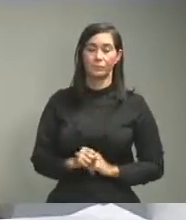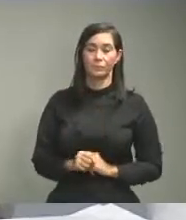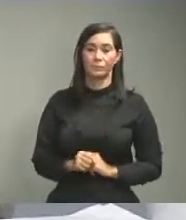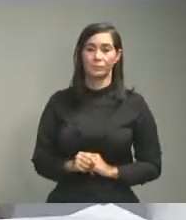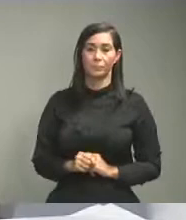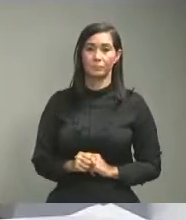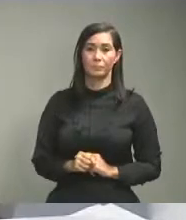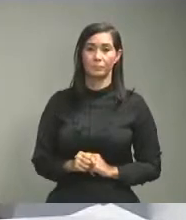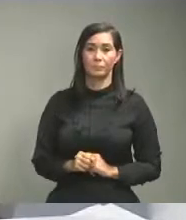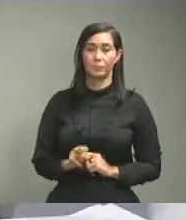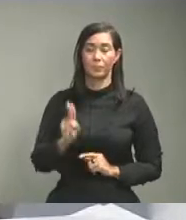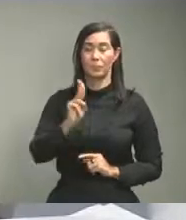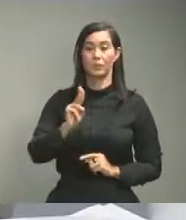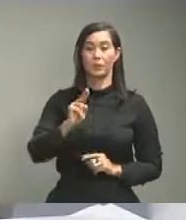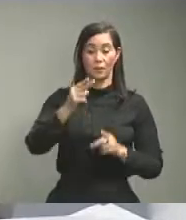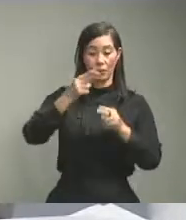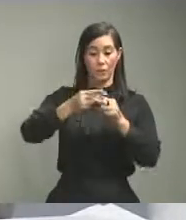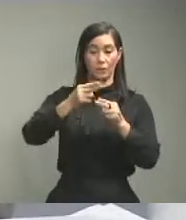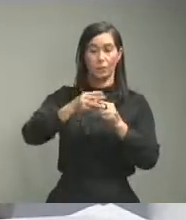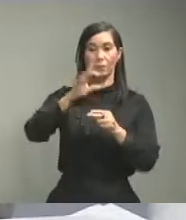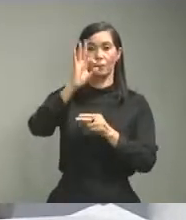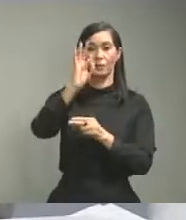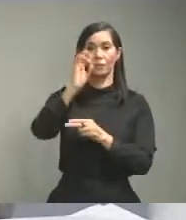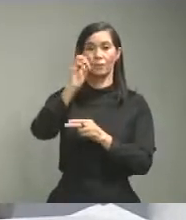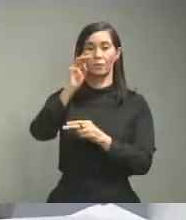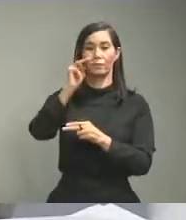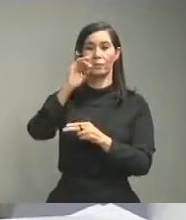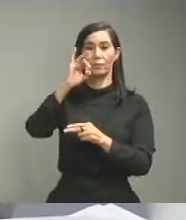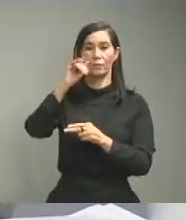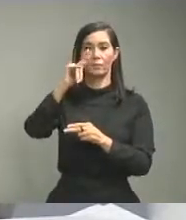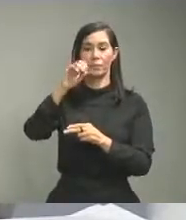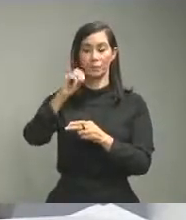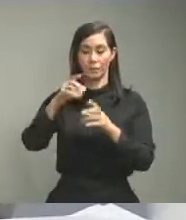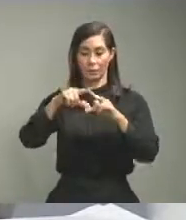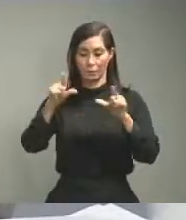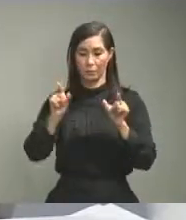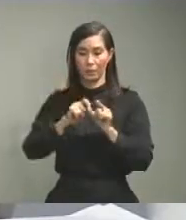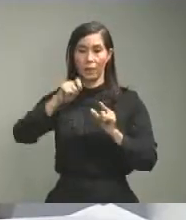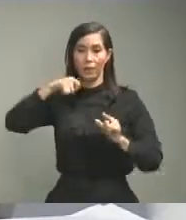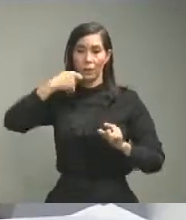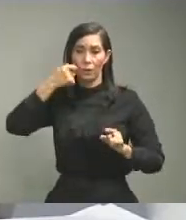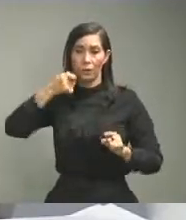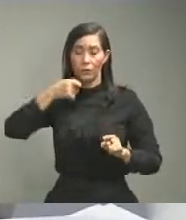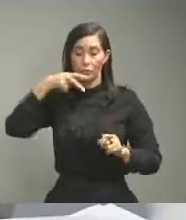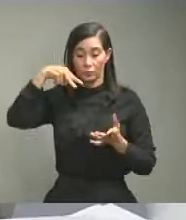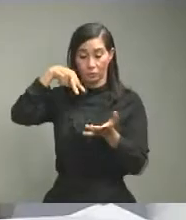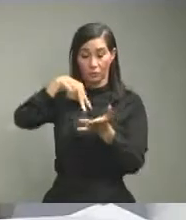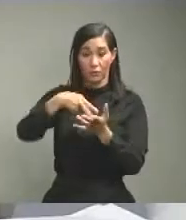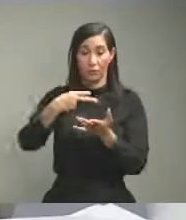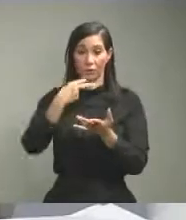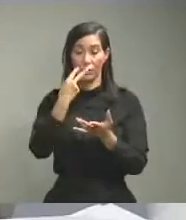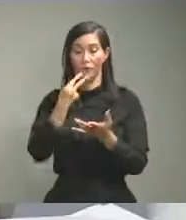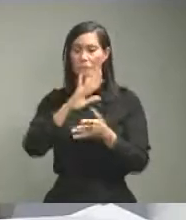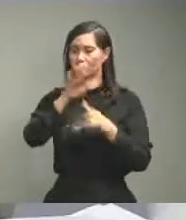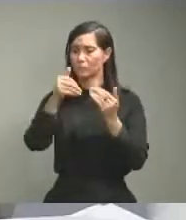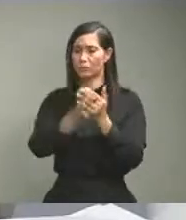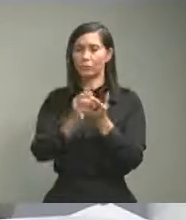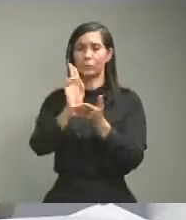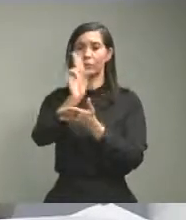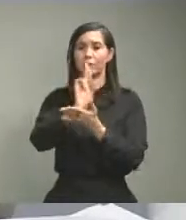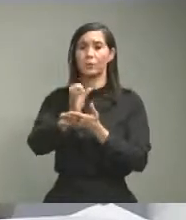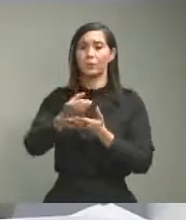fómites platos cubiertos cucharas y utensilios